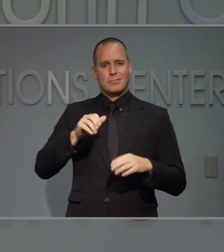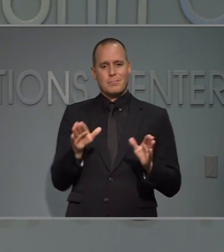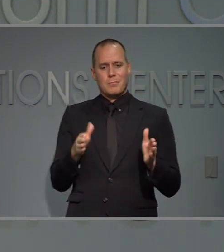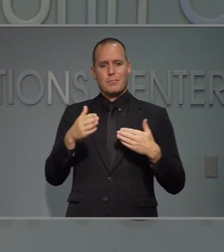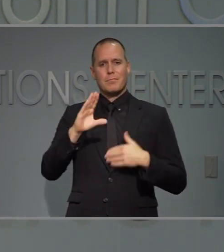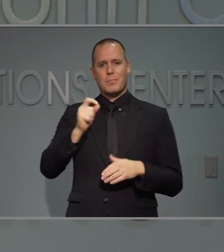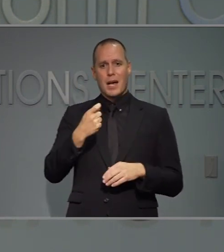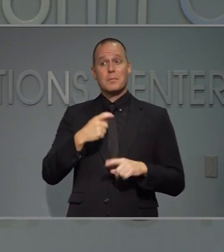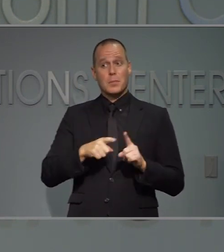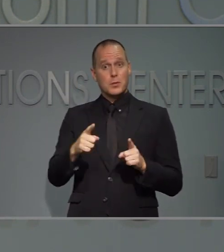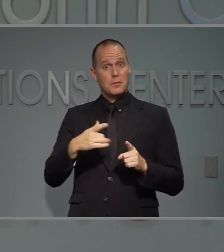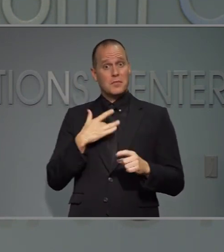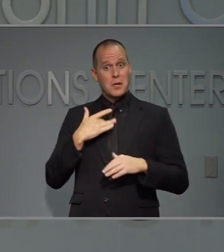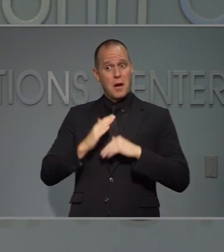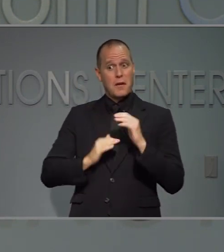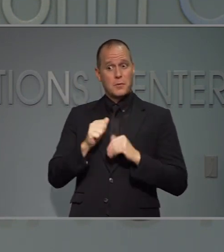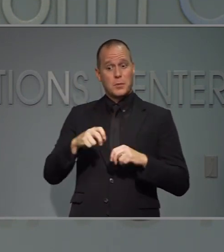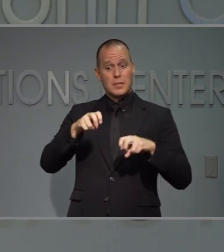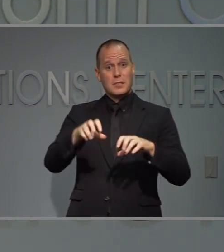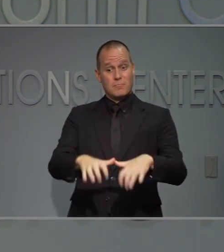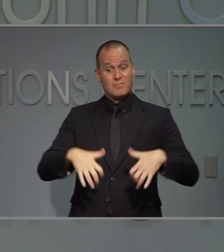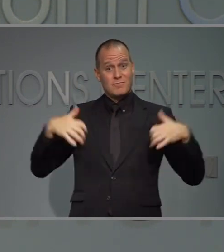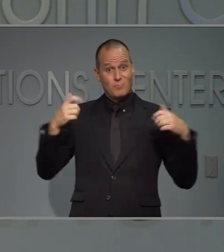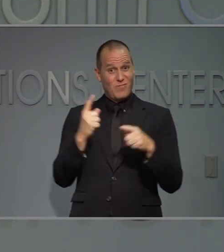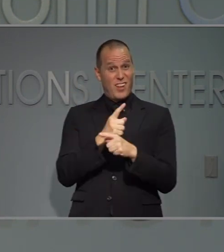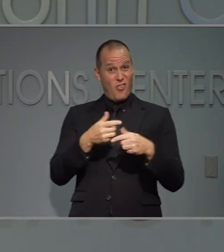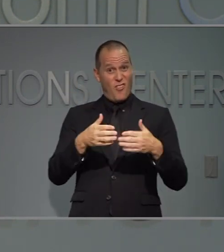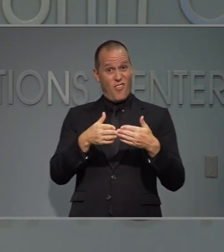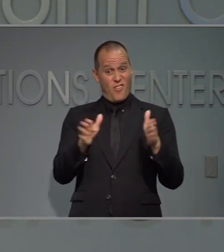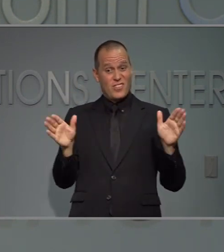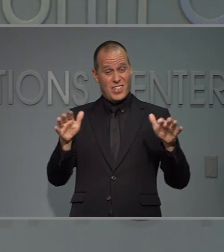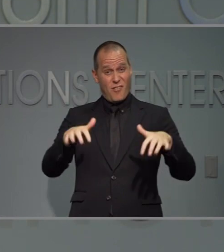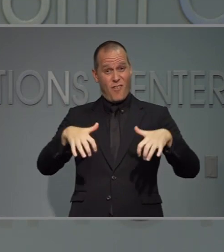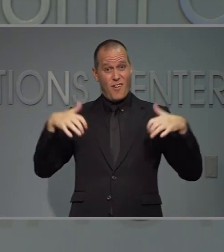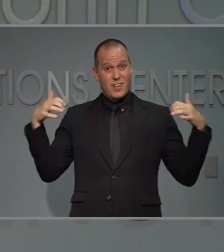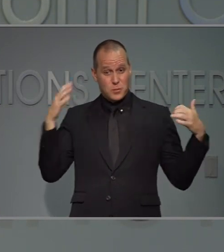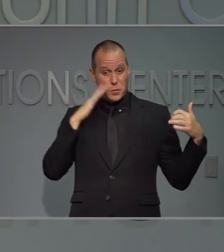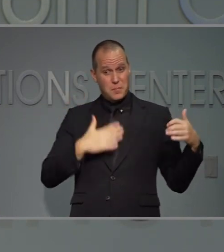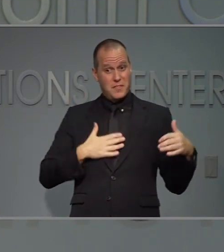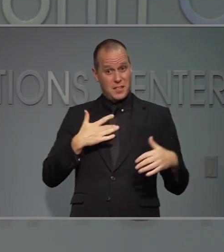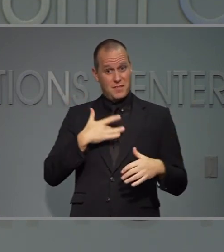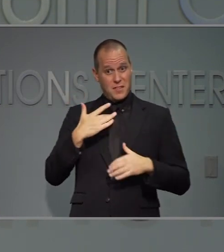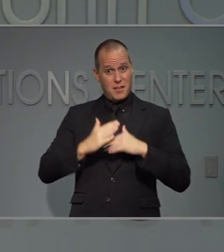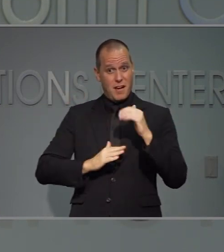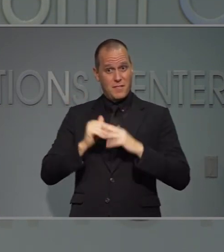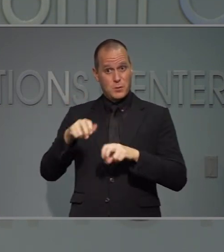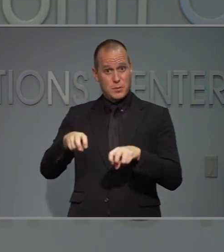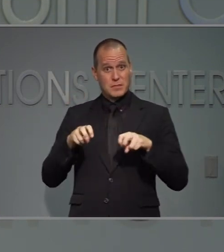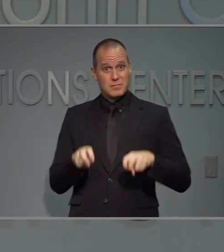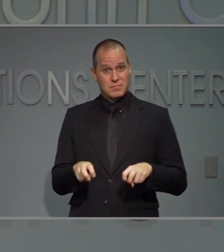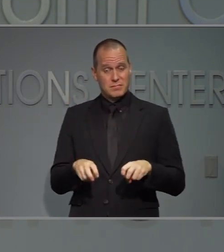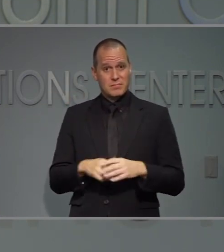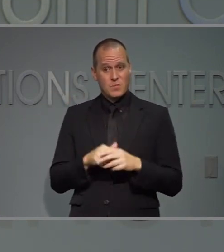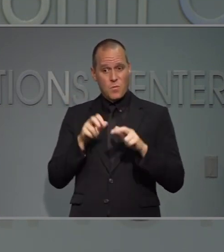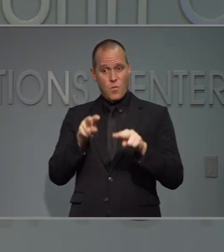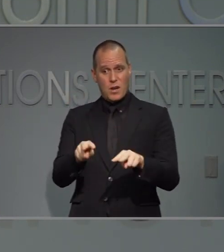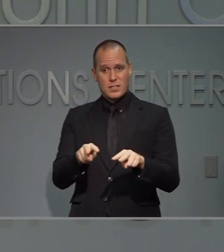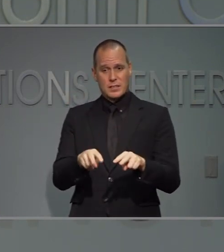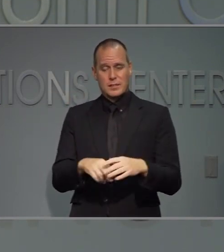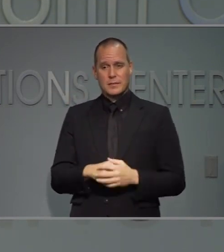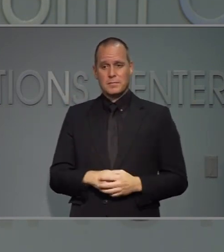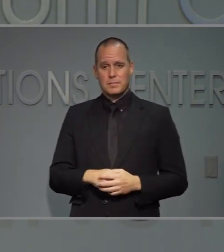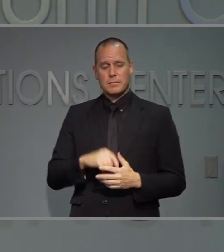Y que no va a participar. Y físicamente estaría disponible en en visualizar